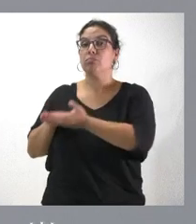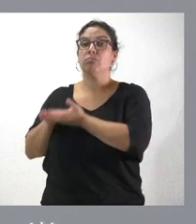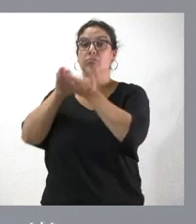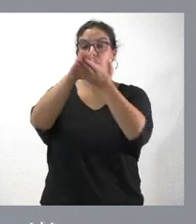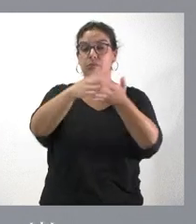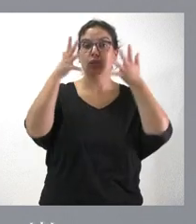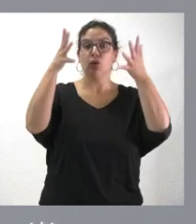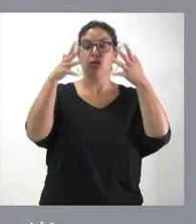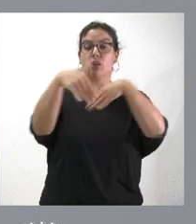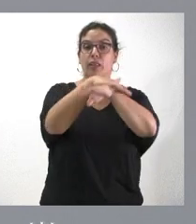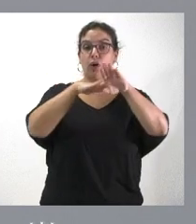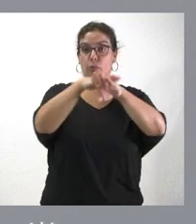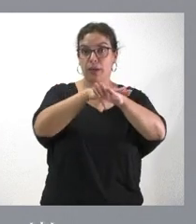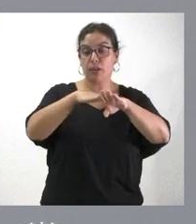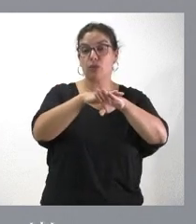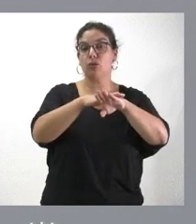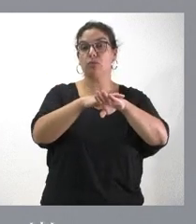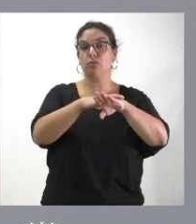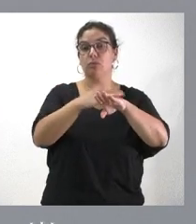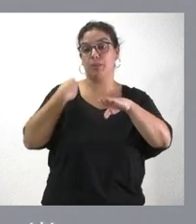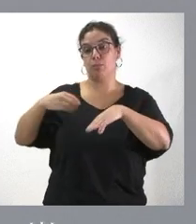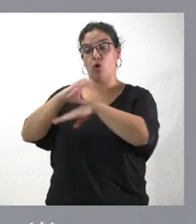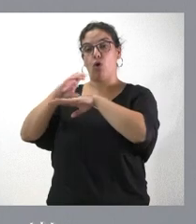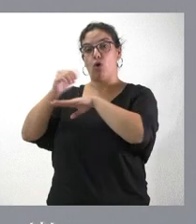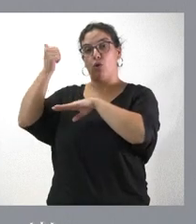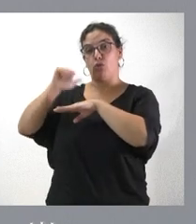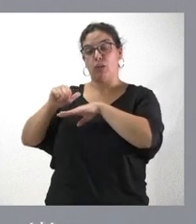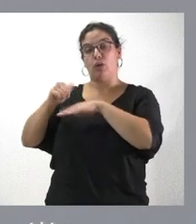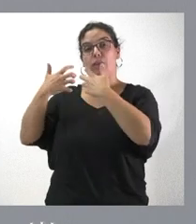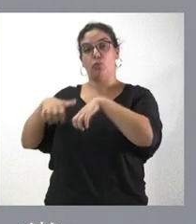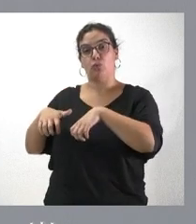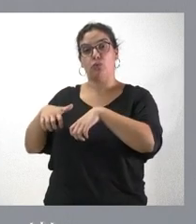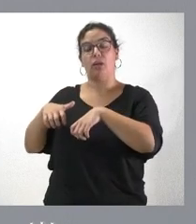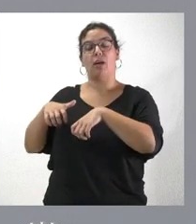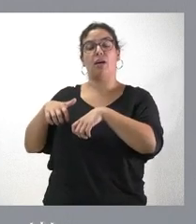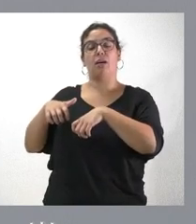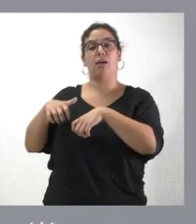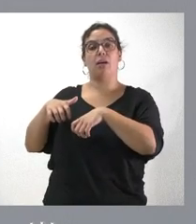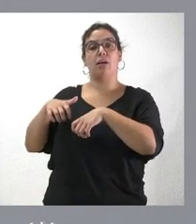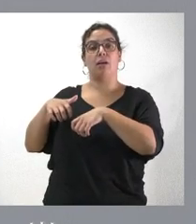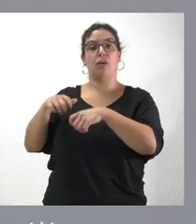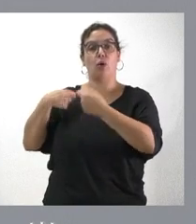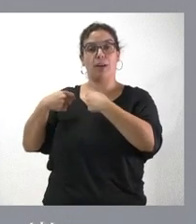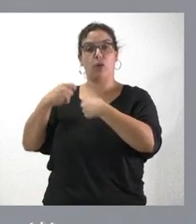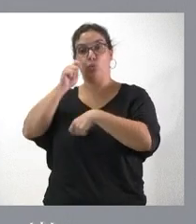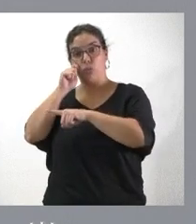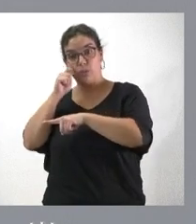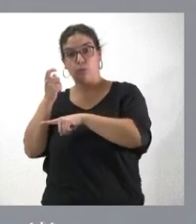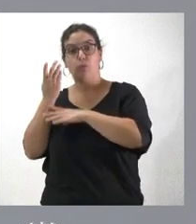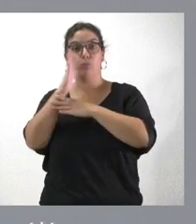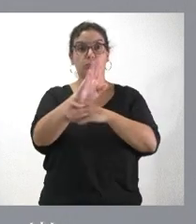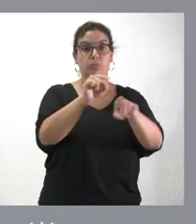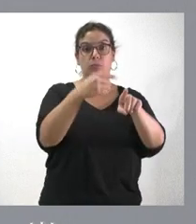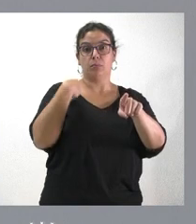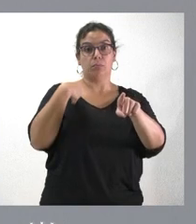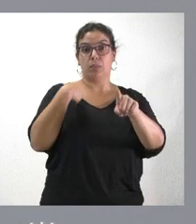por parte del consejero de Industria, Comercio y Turismo y la propuesta que le ha elaborado es esta misma que hemos aprobado